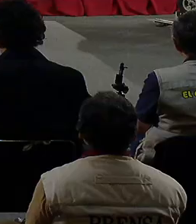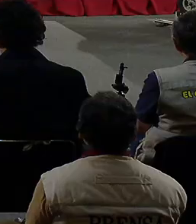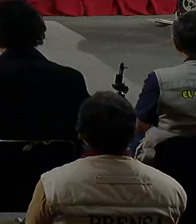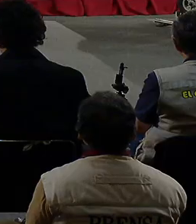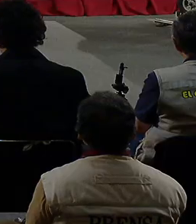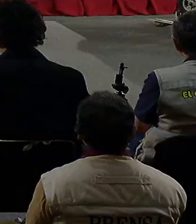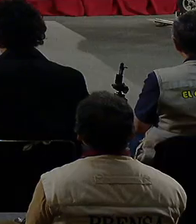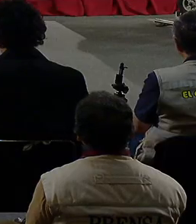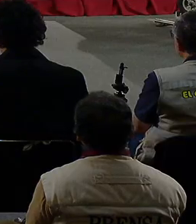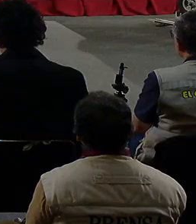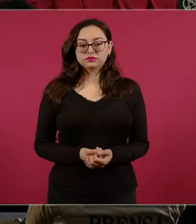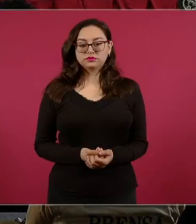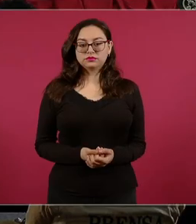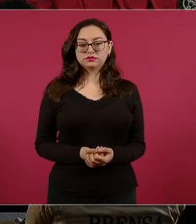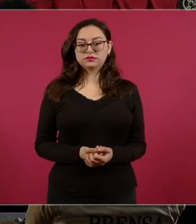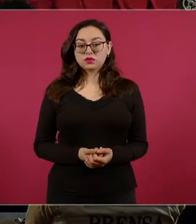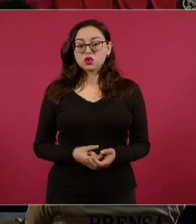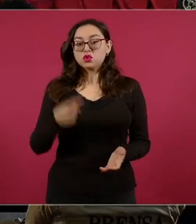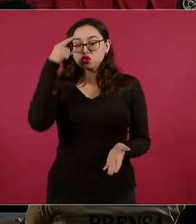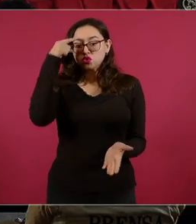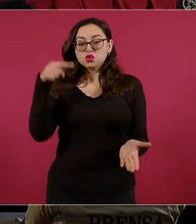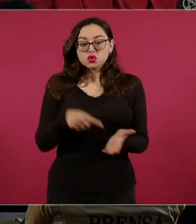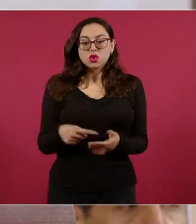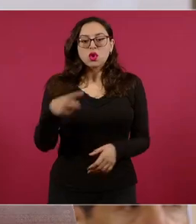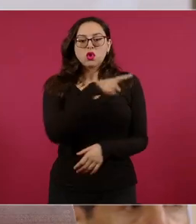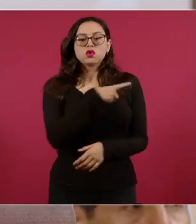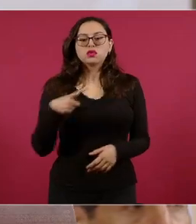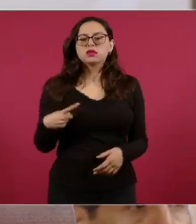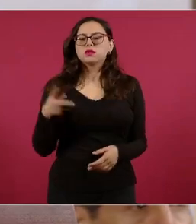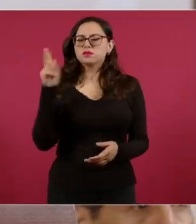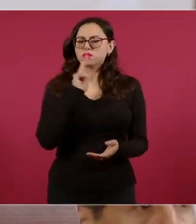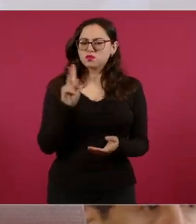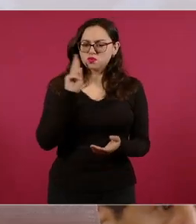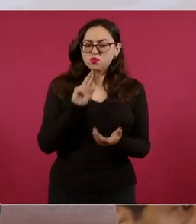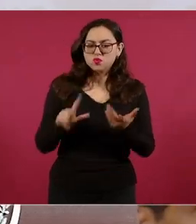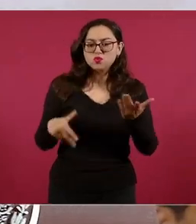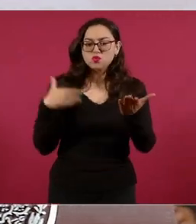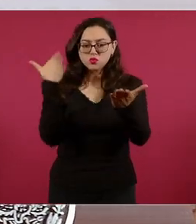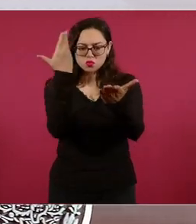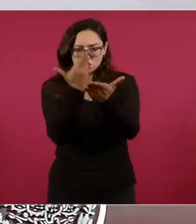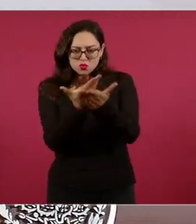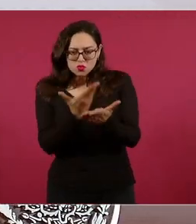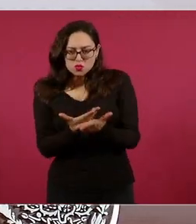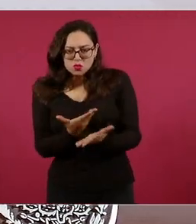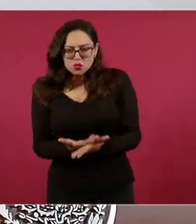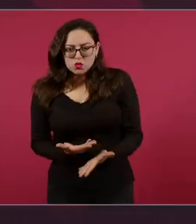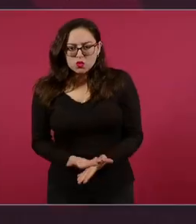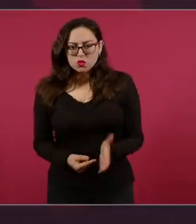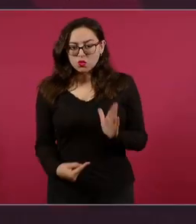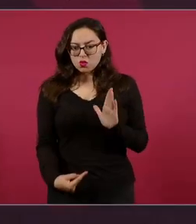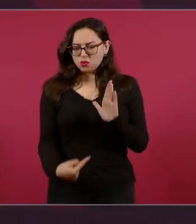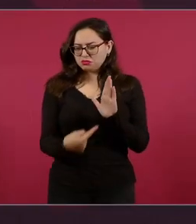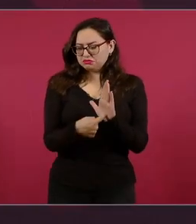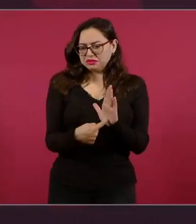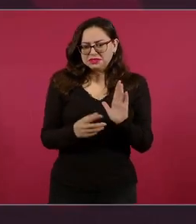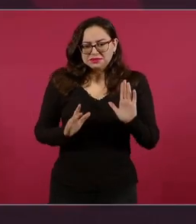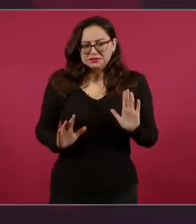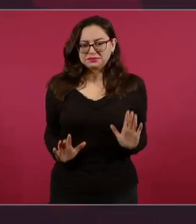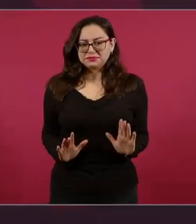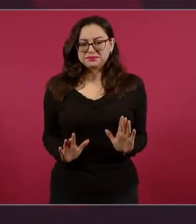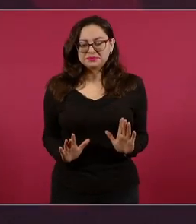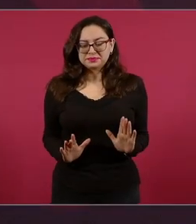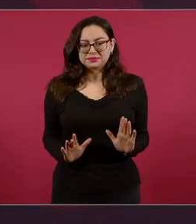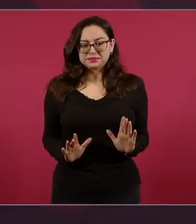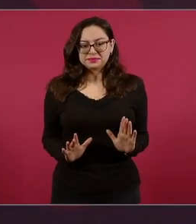pienso que deben de tener actas, aunque la